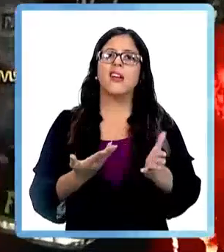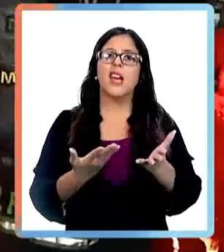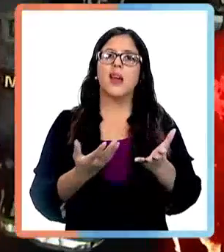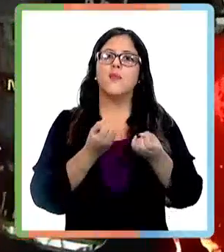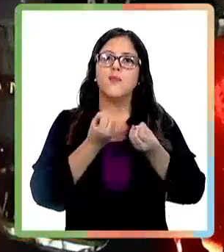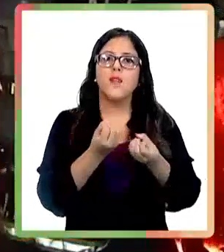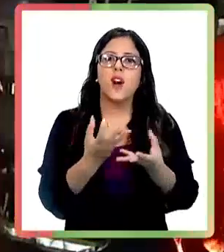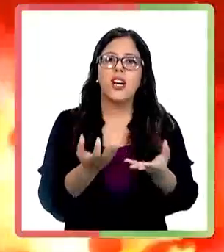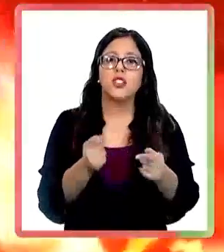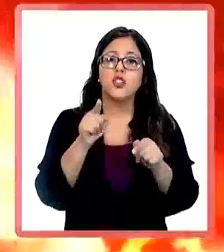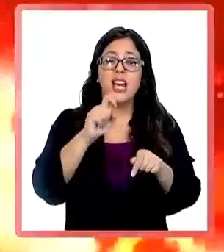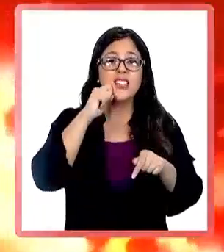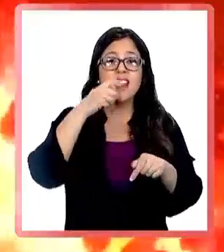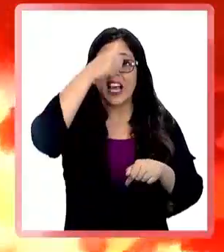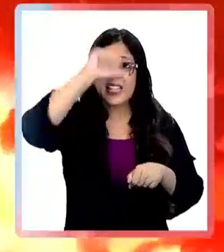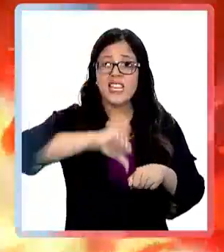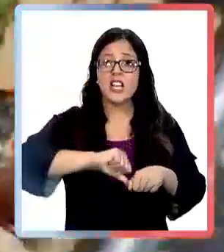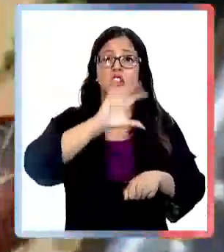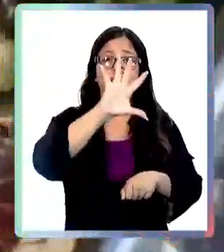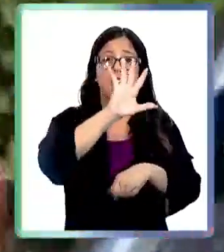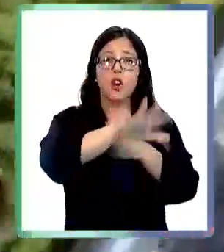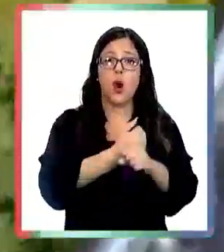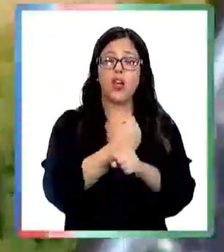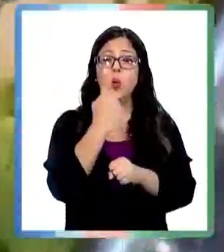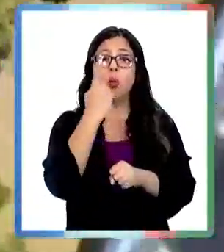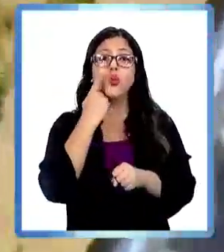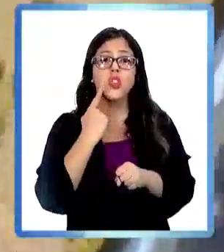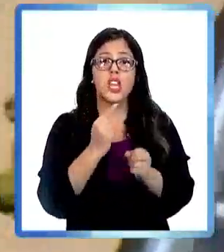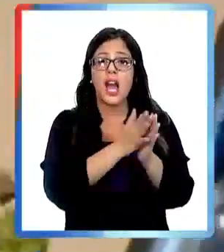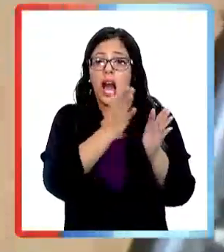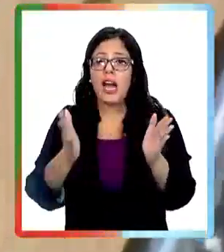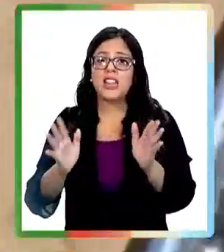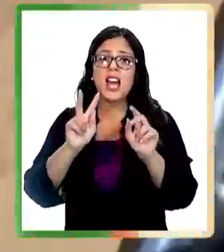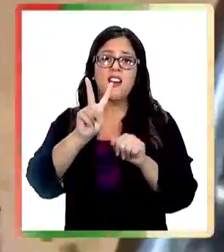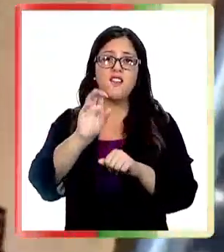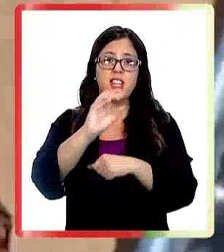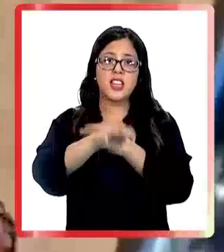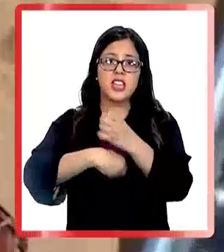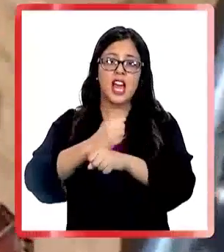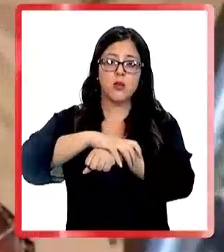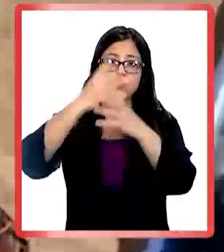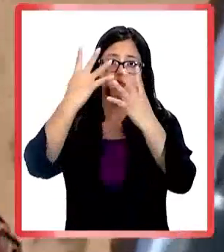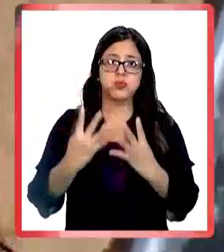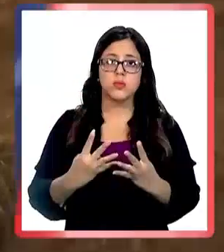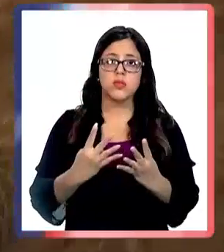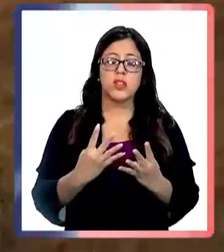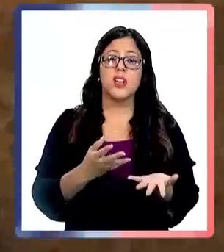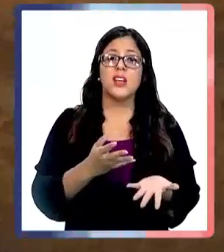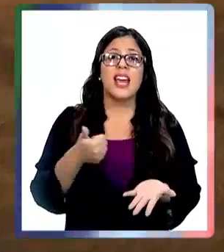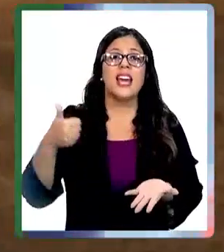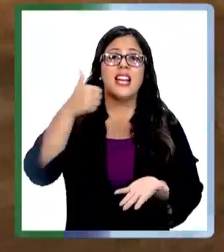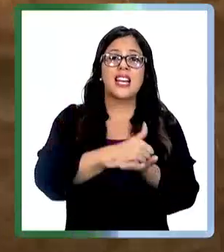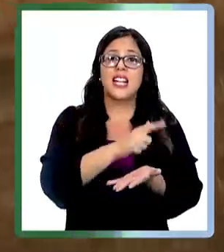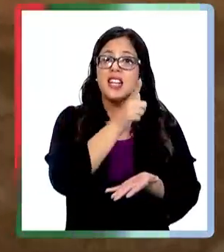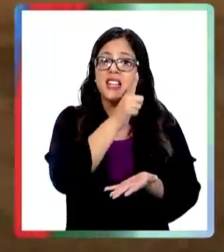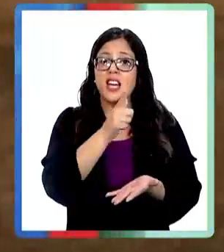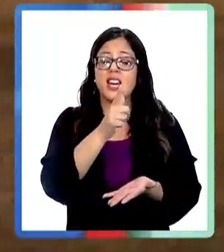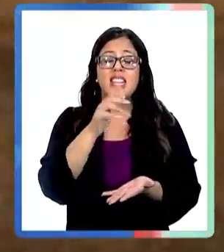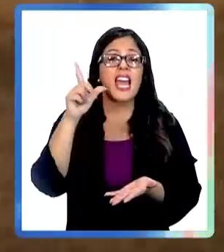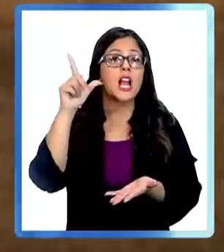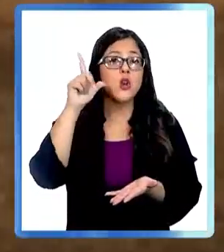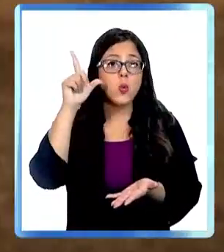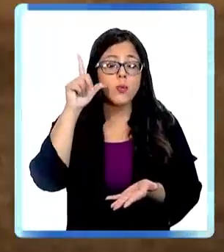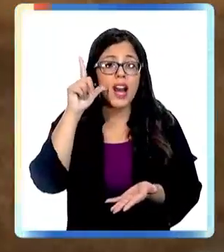intencionalidad, las penas parten en 5 años y un día y pueden terminar en 20 años. El alcalde de Lumaco,